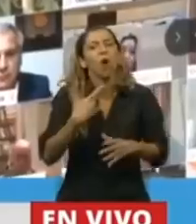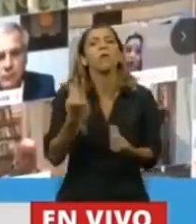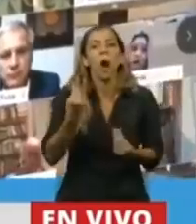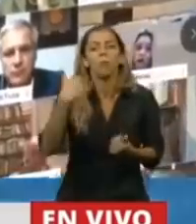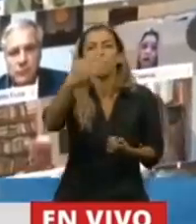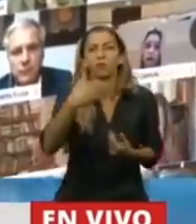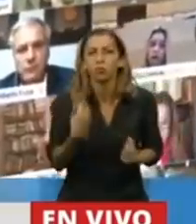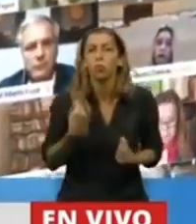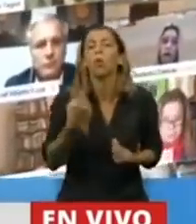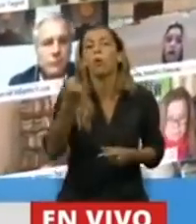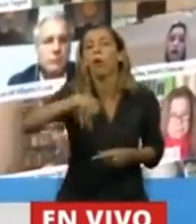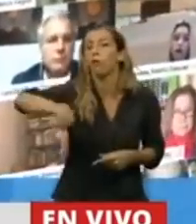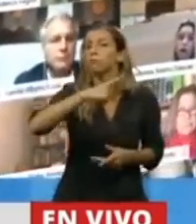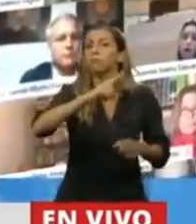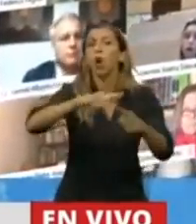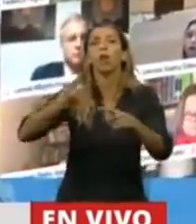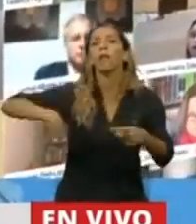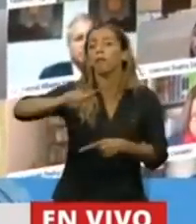cotidiana de una sociedad.